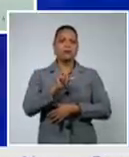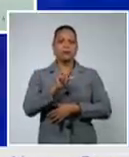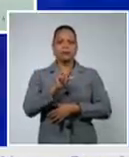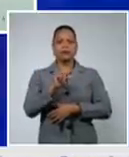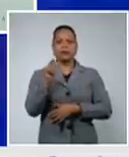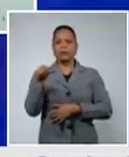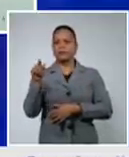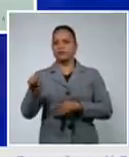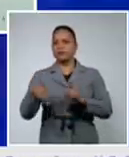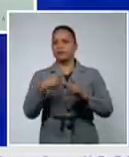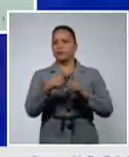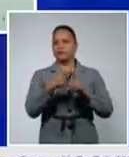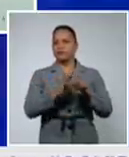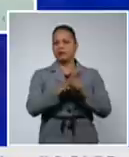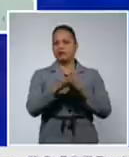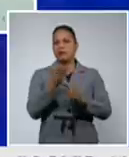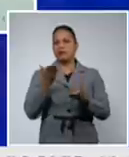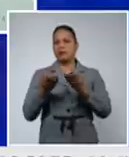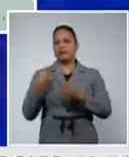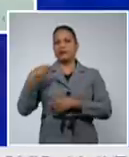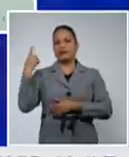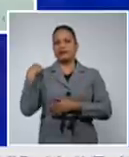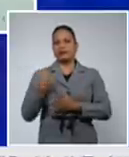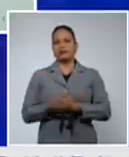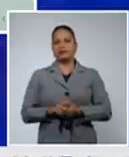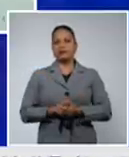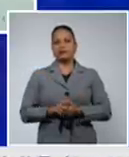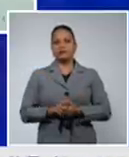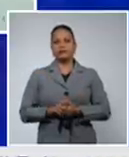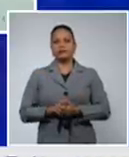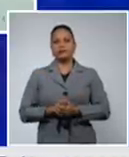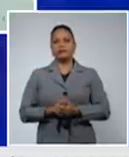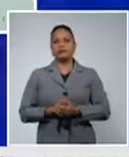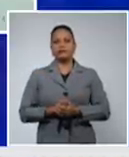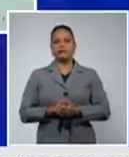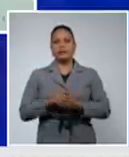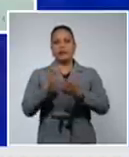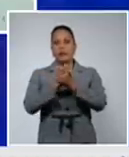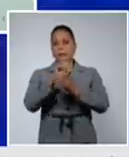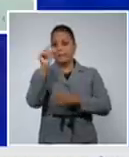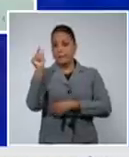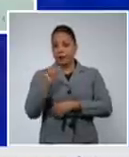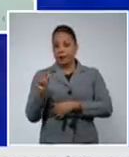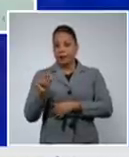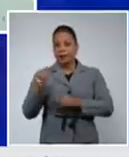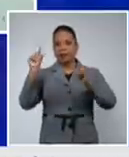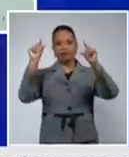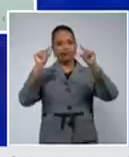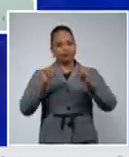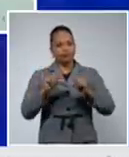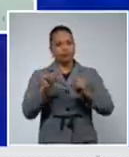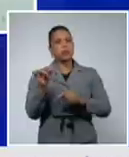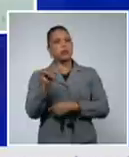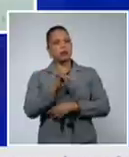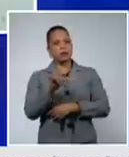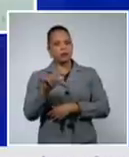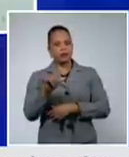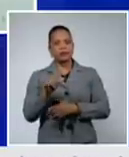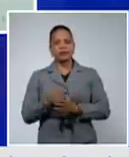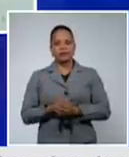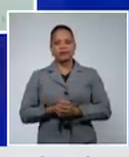tuvieron en el día de ayer Mayabeque también reduce el número de casos autóctonos ayer